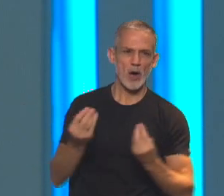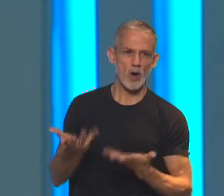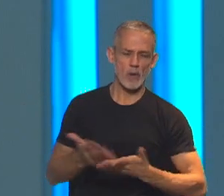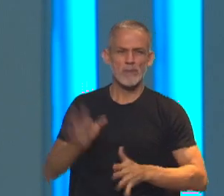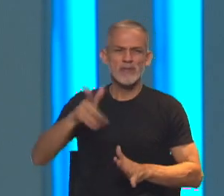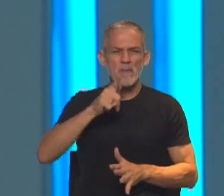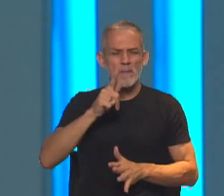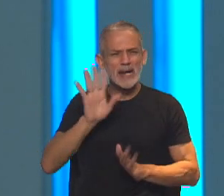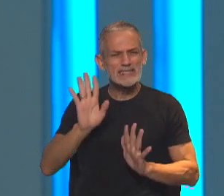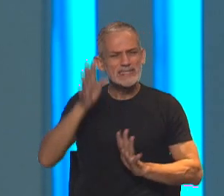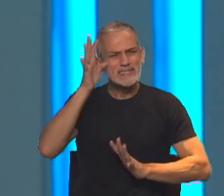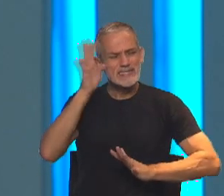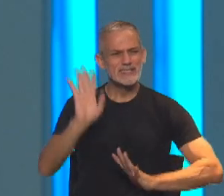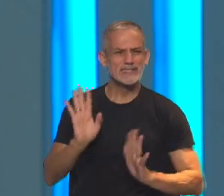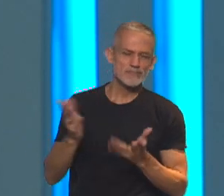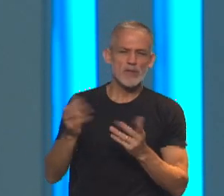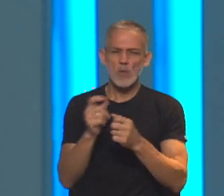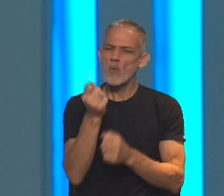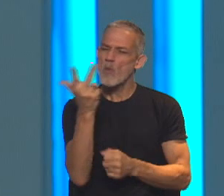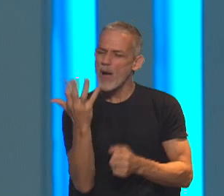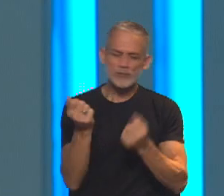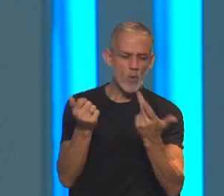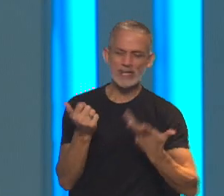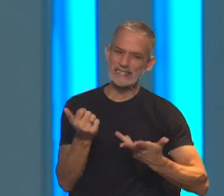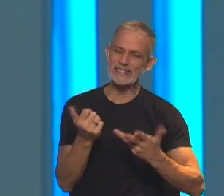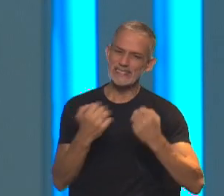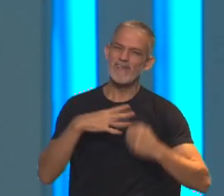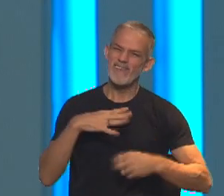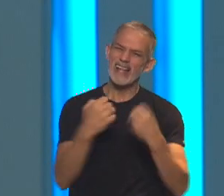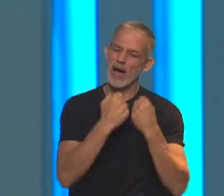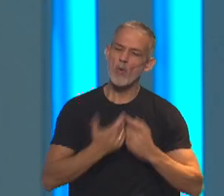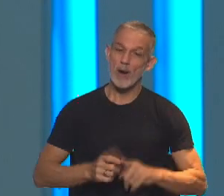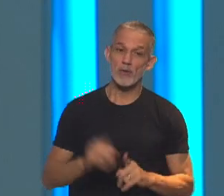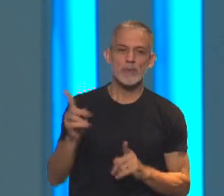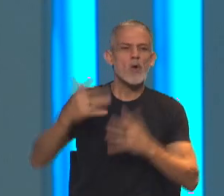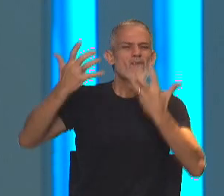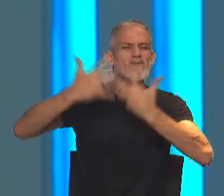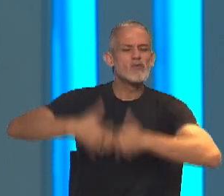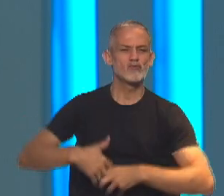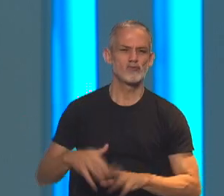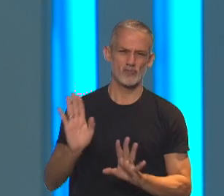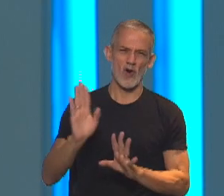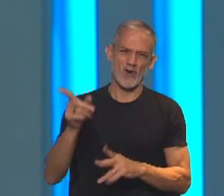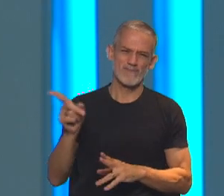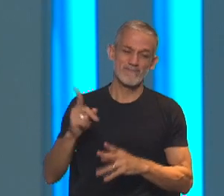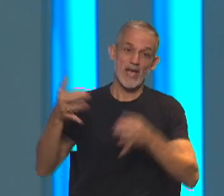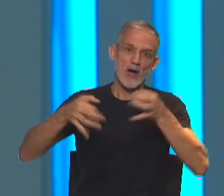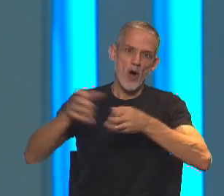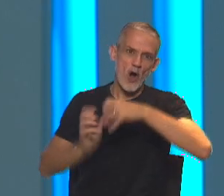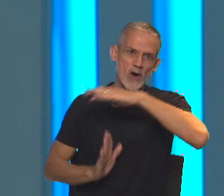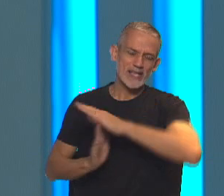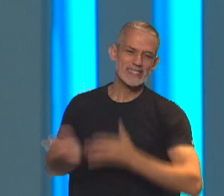parece ser uno de los temas a debatir y a consensuar. La cuestión de fondo es el funcionamiento de la Corte Suprema, que